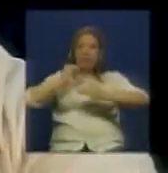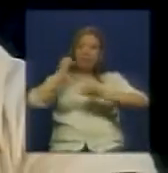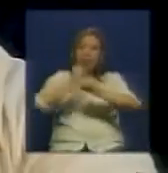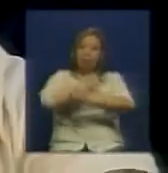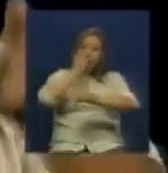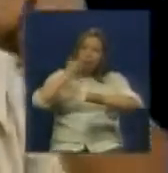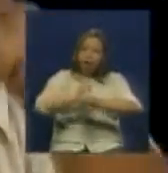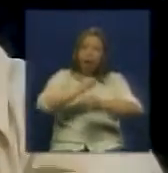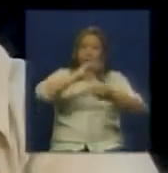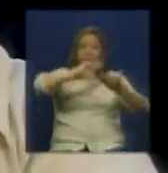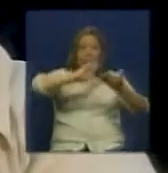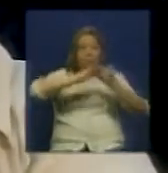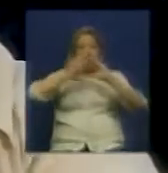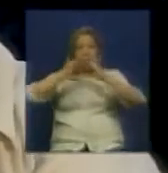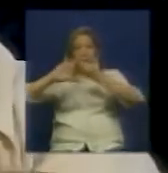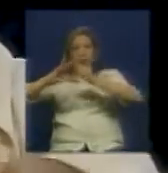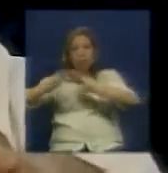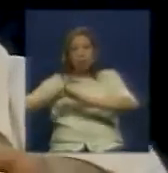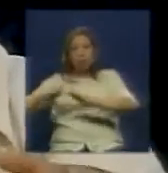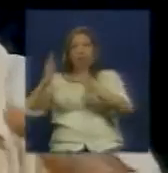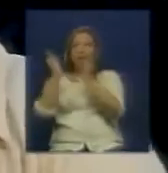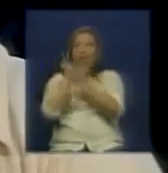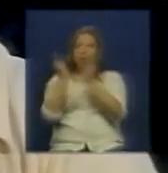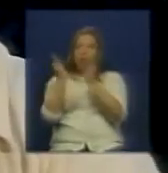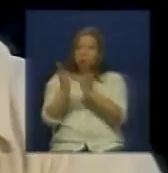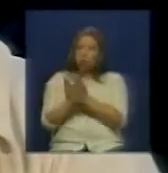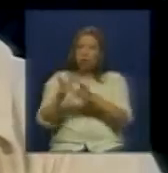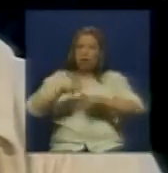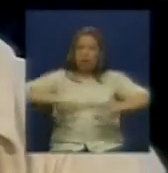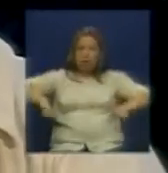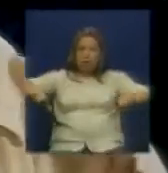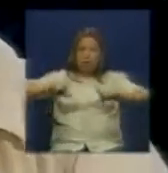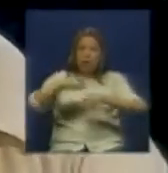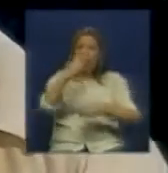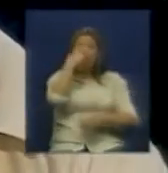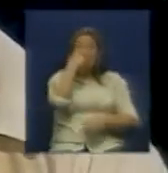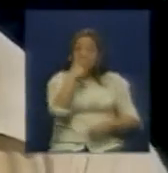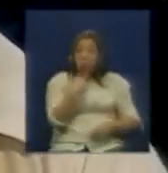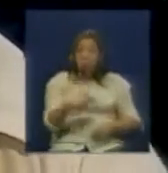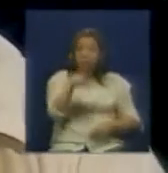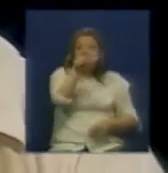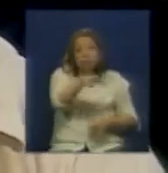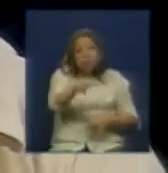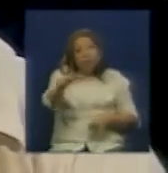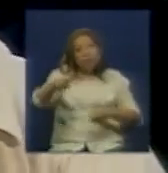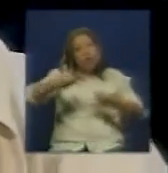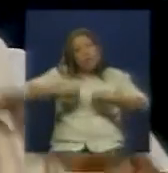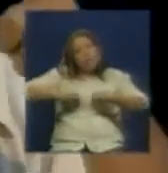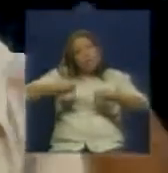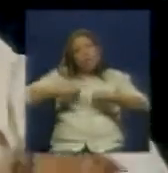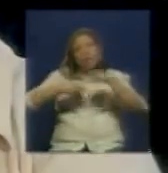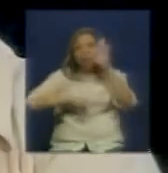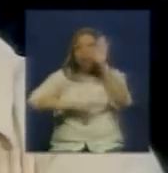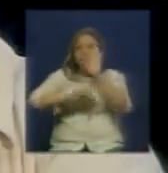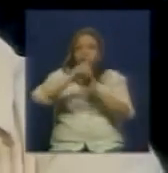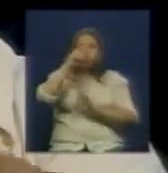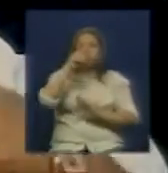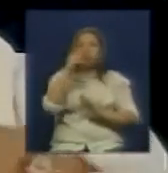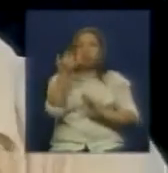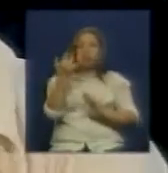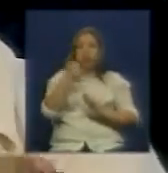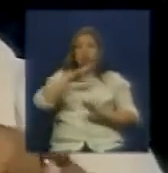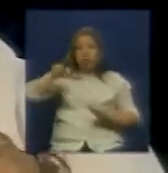tenemos desde nuestra nuestros líderes comunitarios como el mismo diputado Juan Contreras el accionar